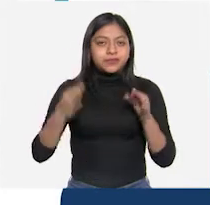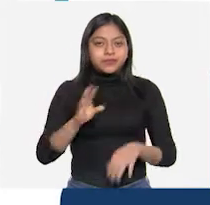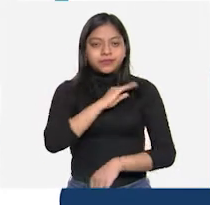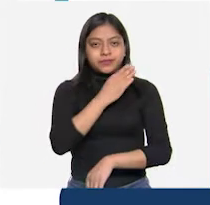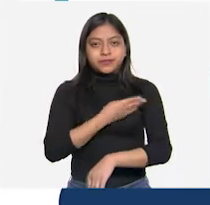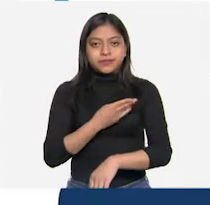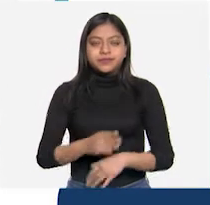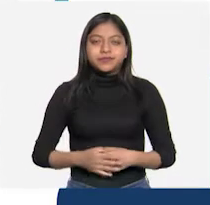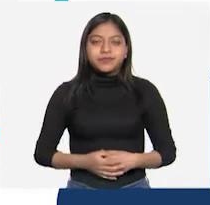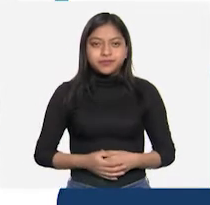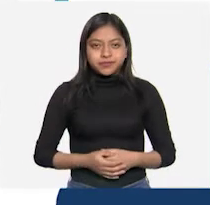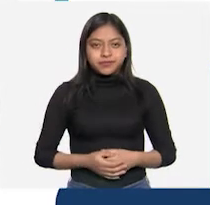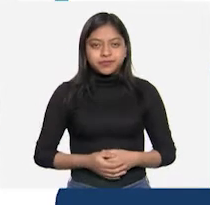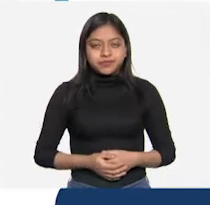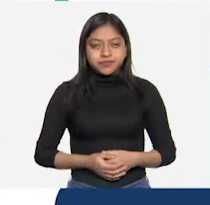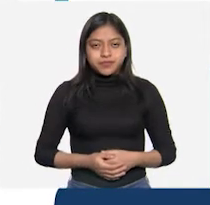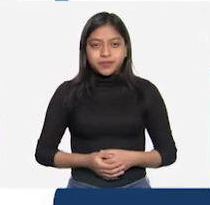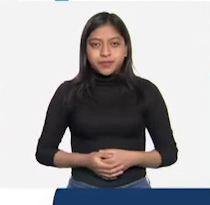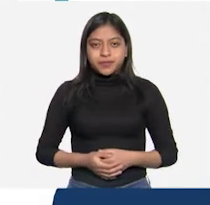español.